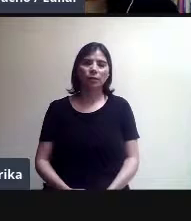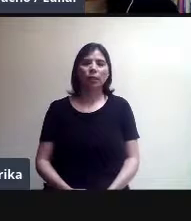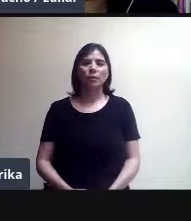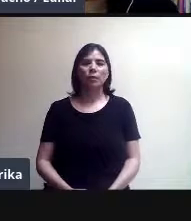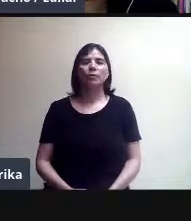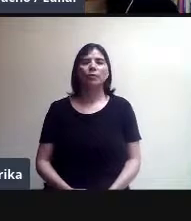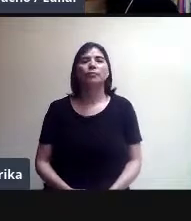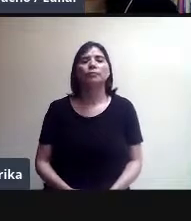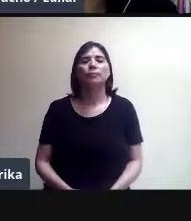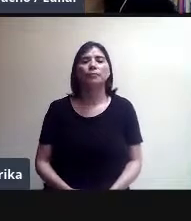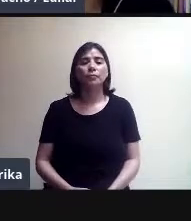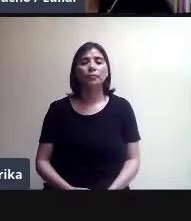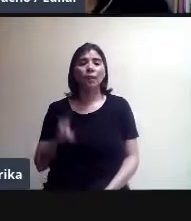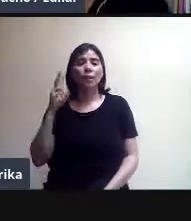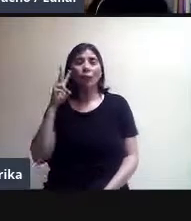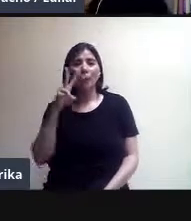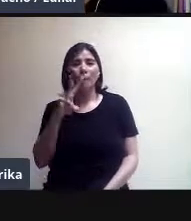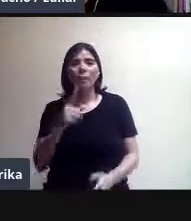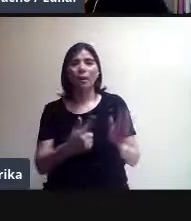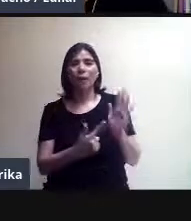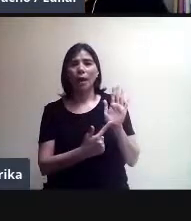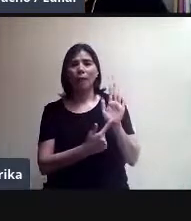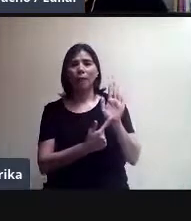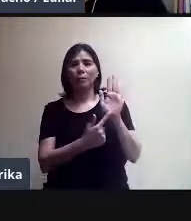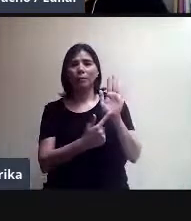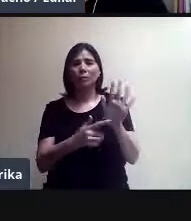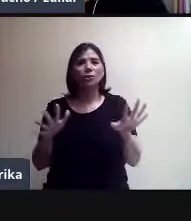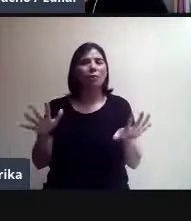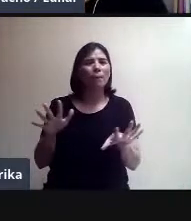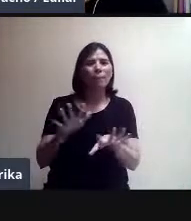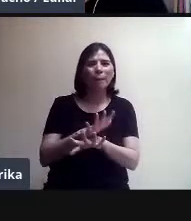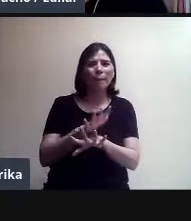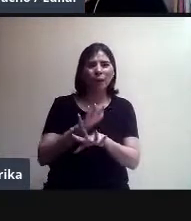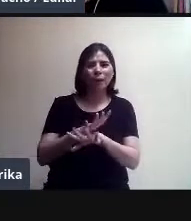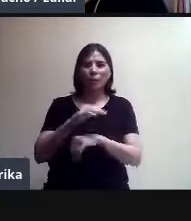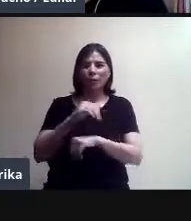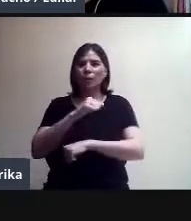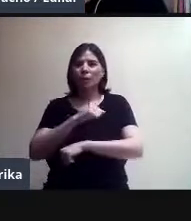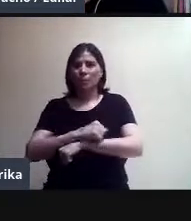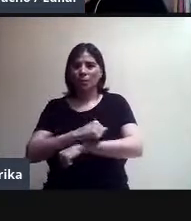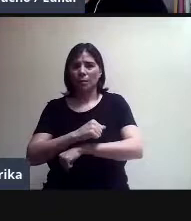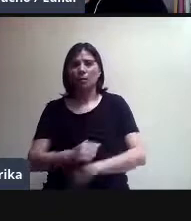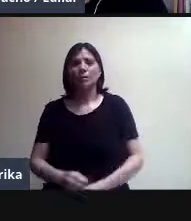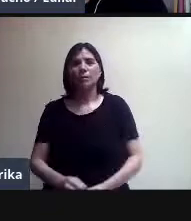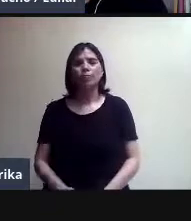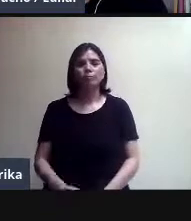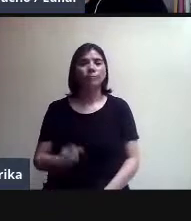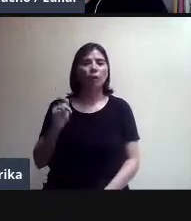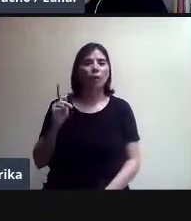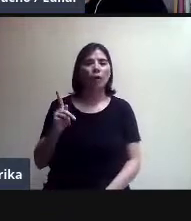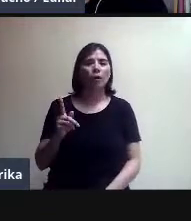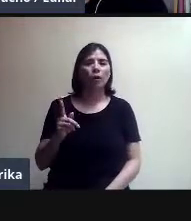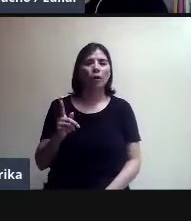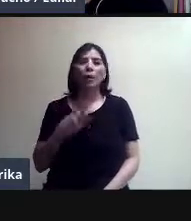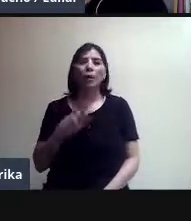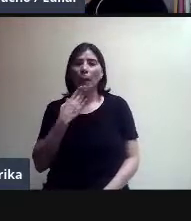presentación, me cambio de ventana y aquí está la presentación, ¿de acuerdo? Bien. Entonces, me regreso.